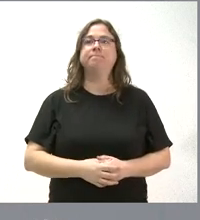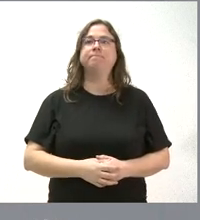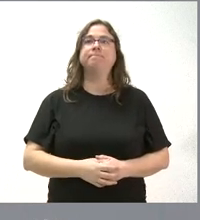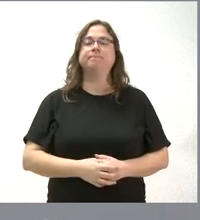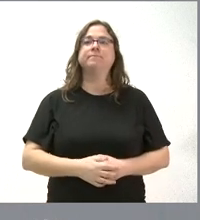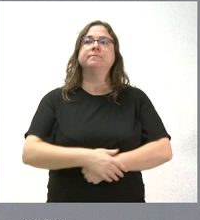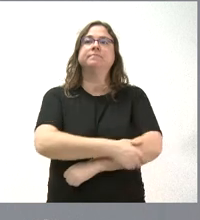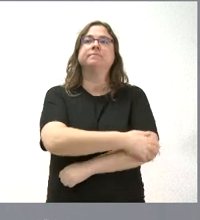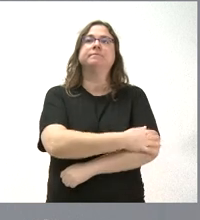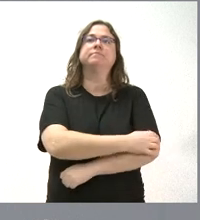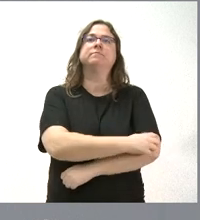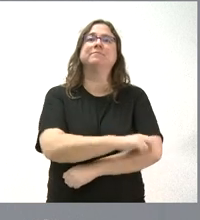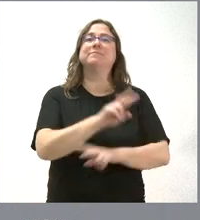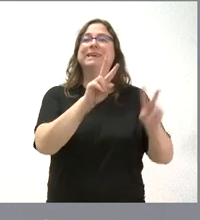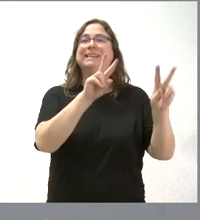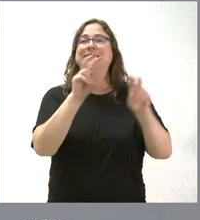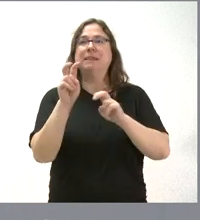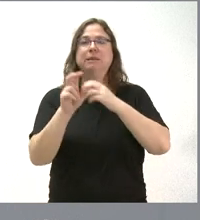sí, un par de cuestiones.